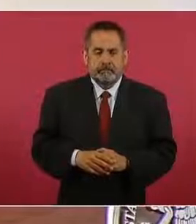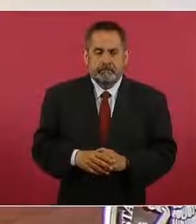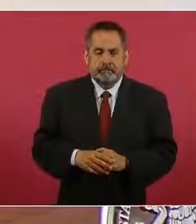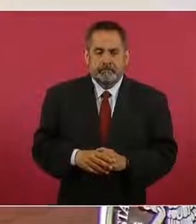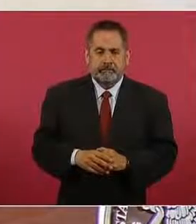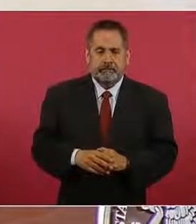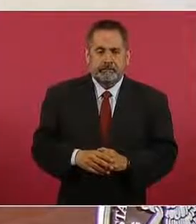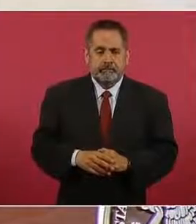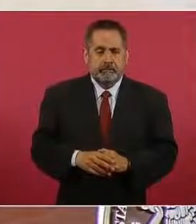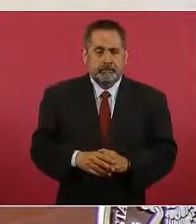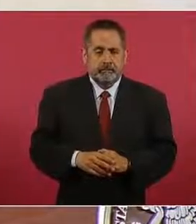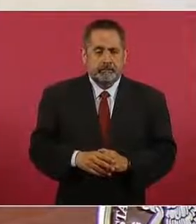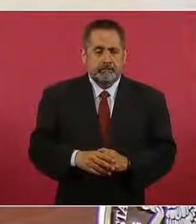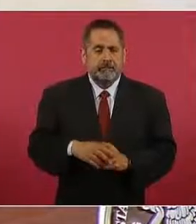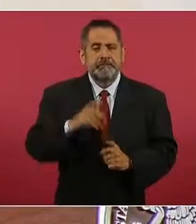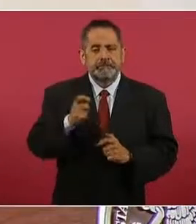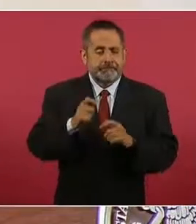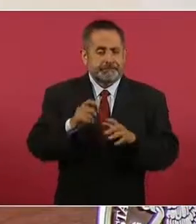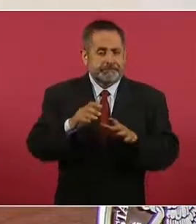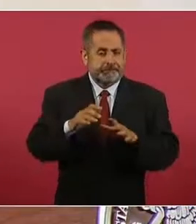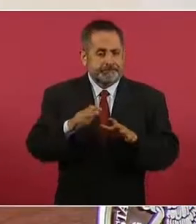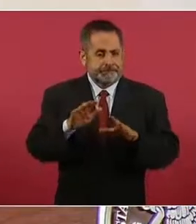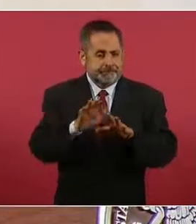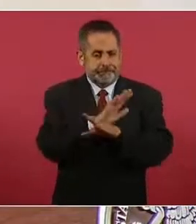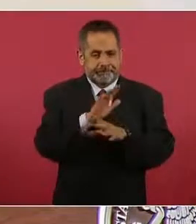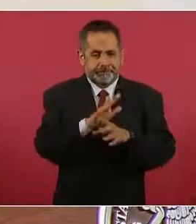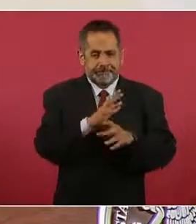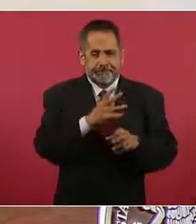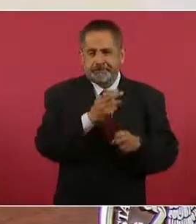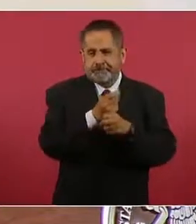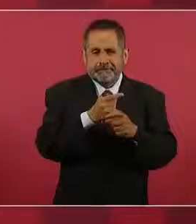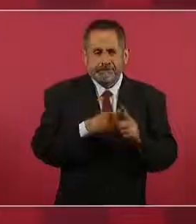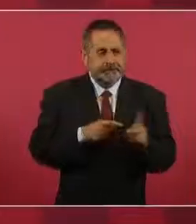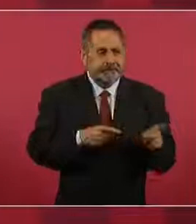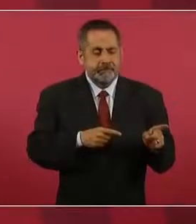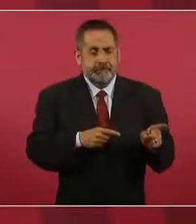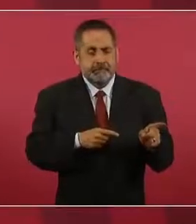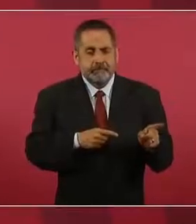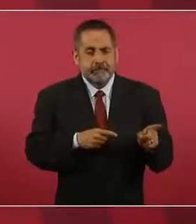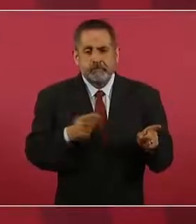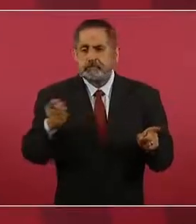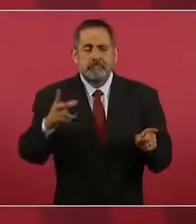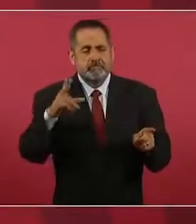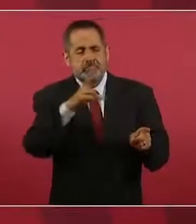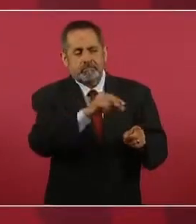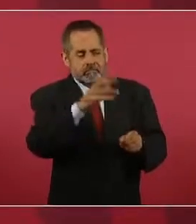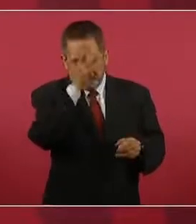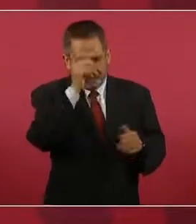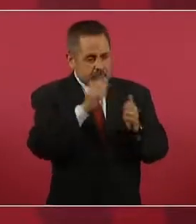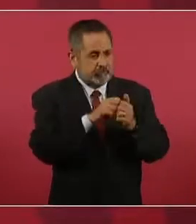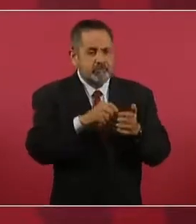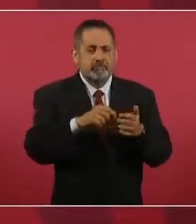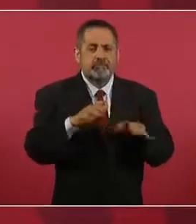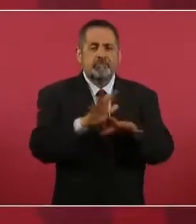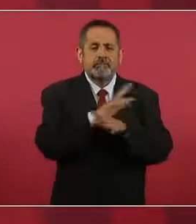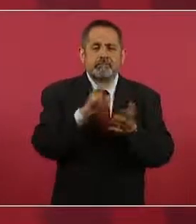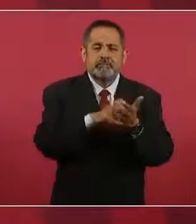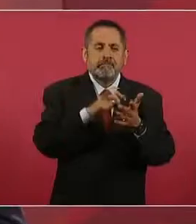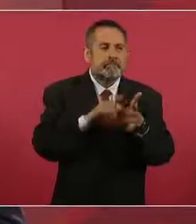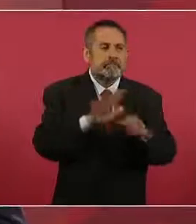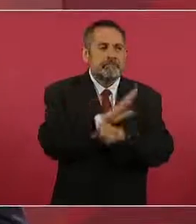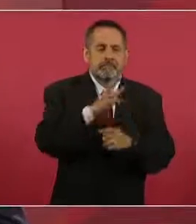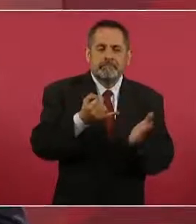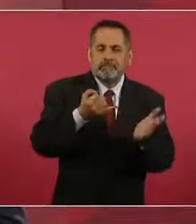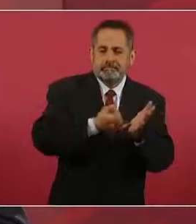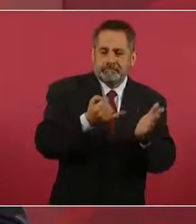La reforma que tenía menos aprobación era la fiscal, la de los impuestos.